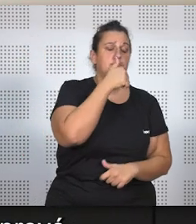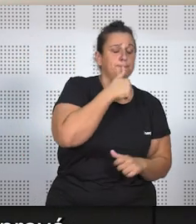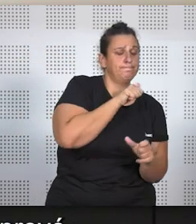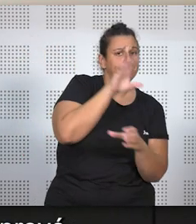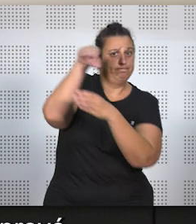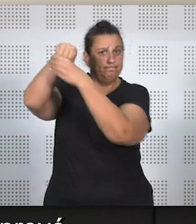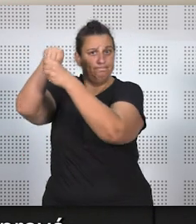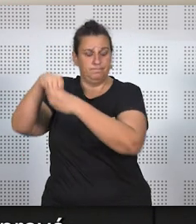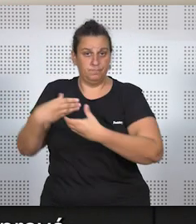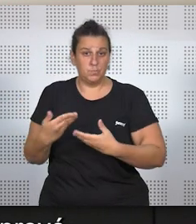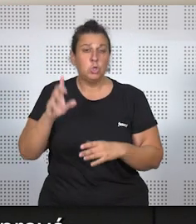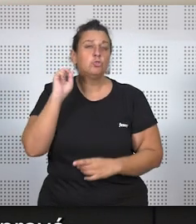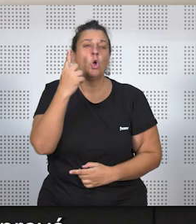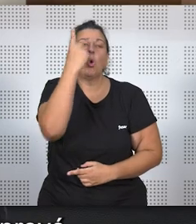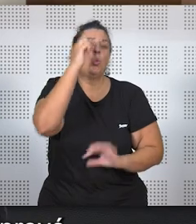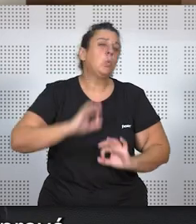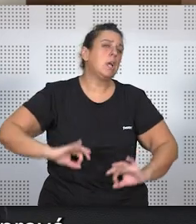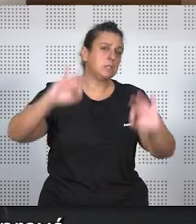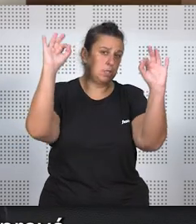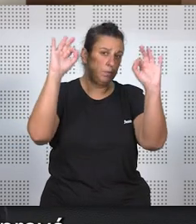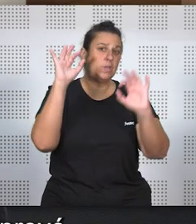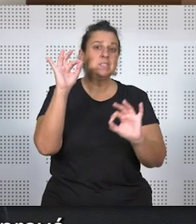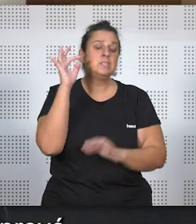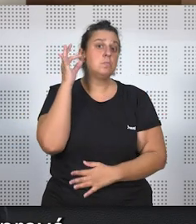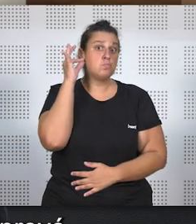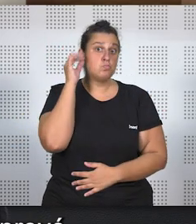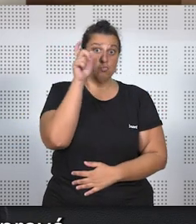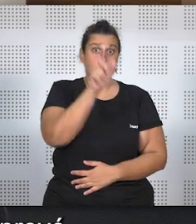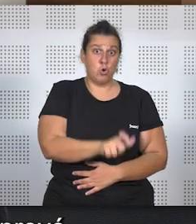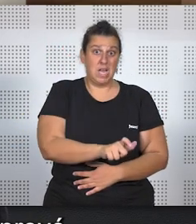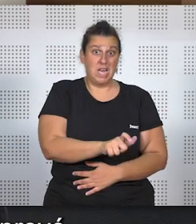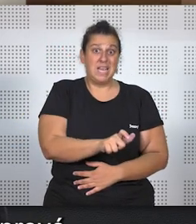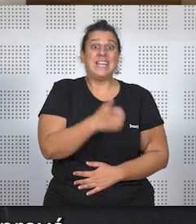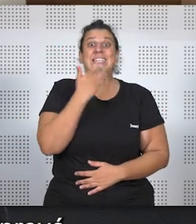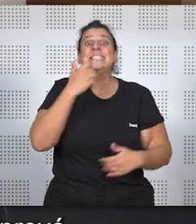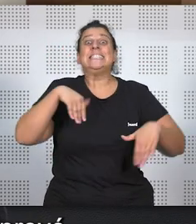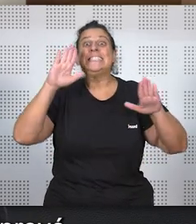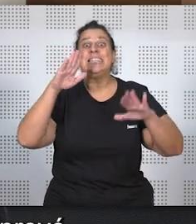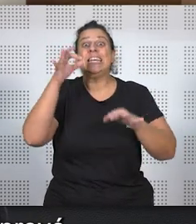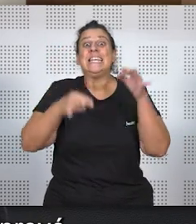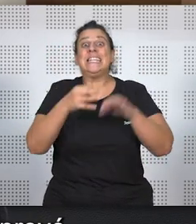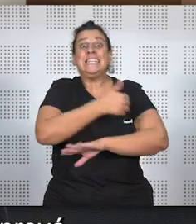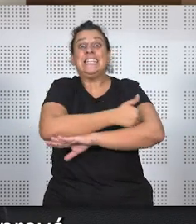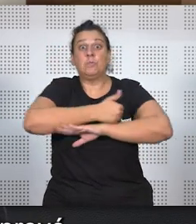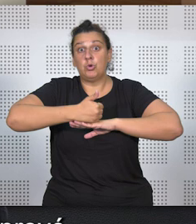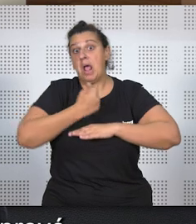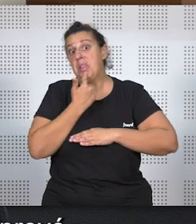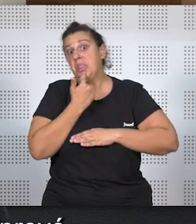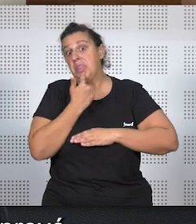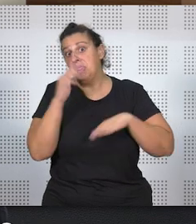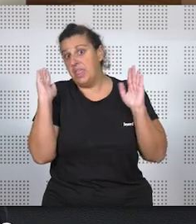solo se prevé una excepción en la que la mujer, si un tribunal así lo